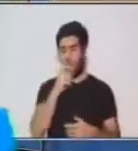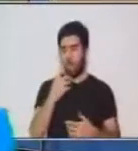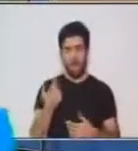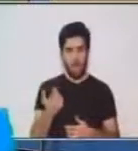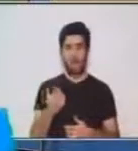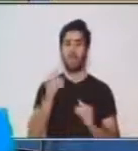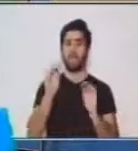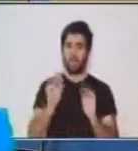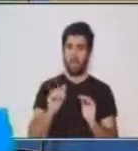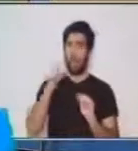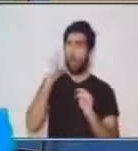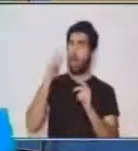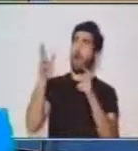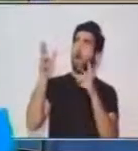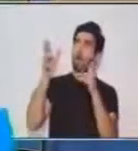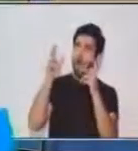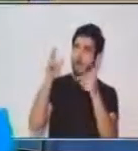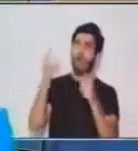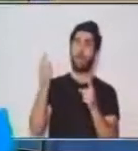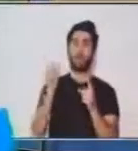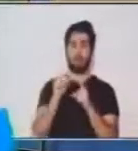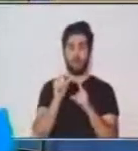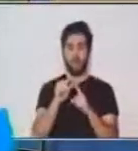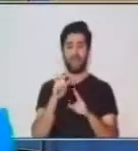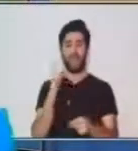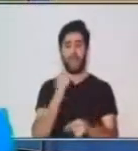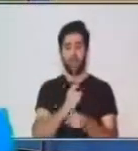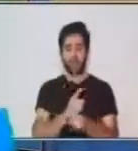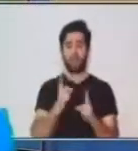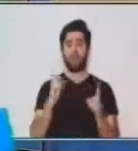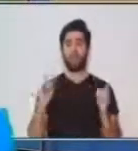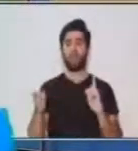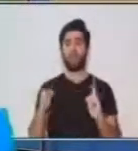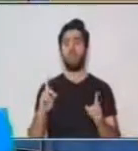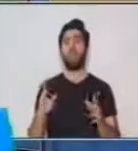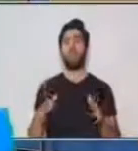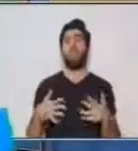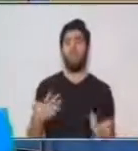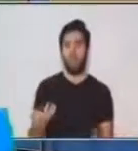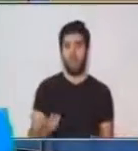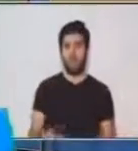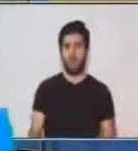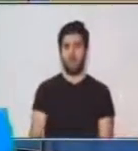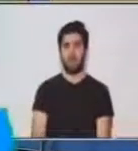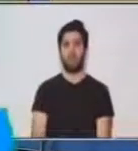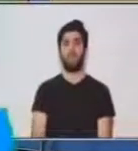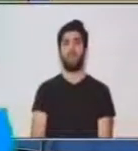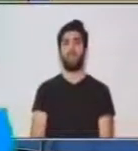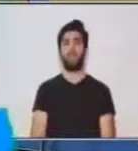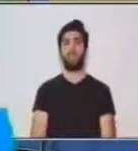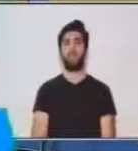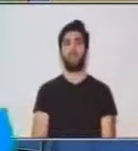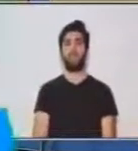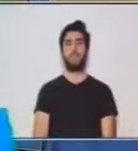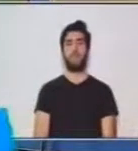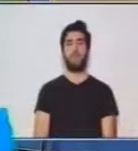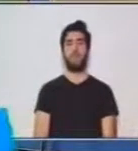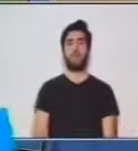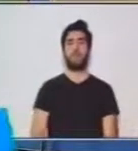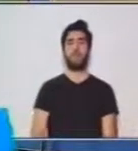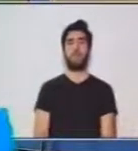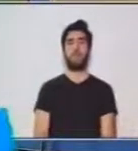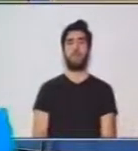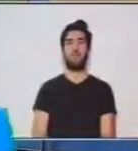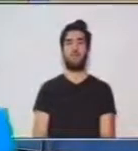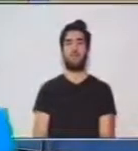utilizando las palabras adecuadas. Entonces, eso es algo muy importante. Muchas